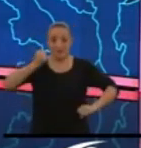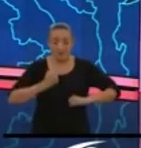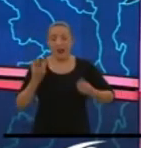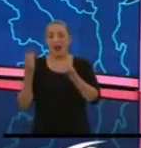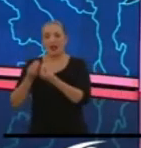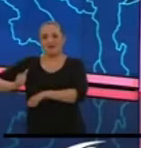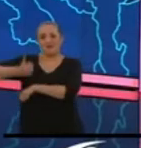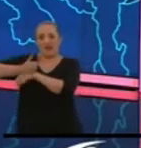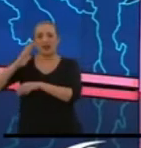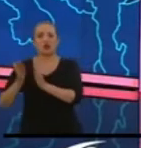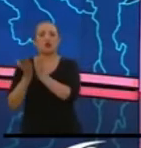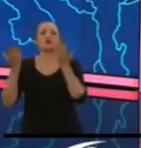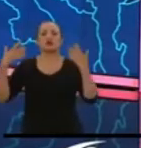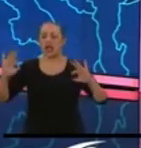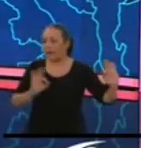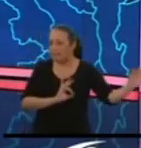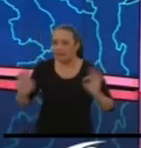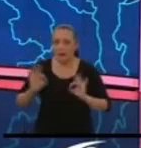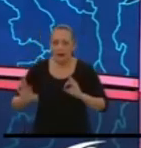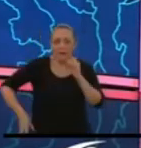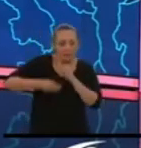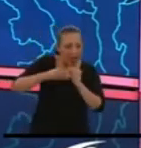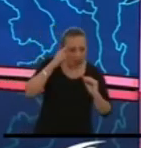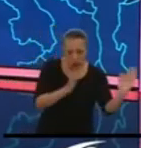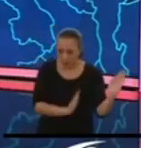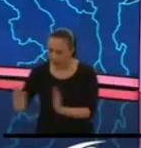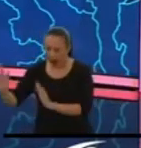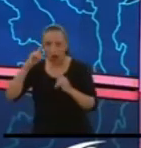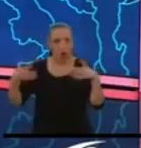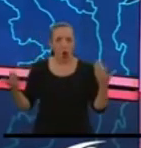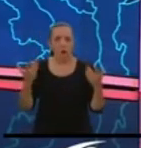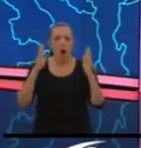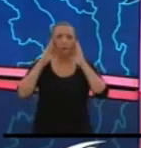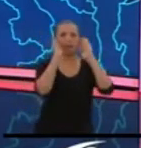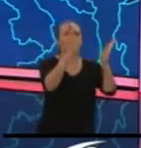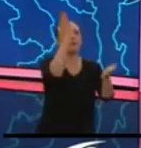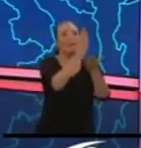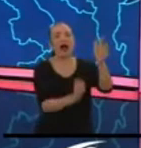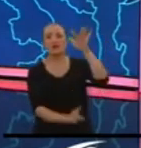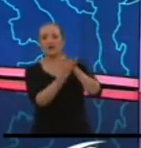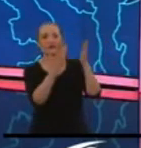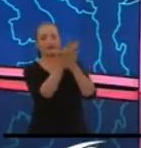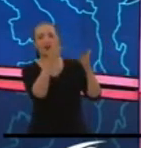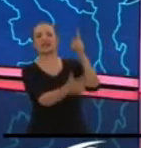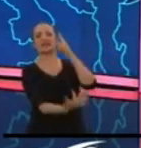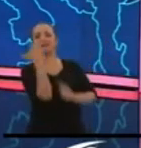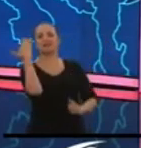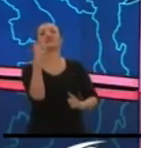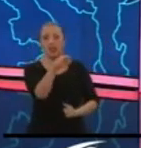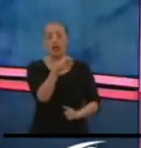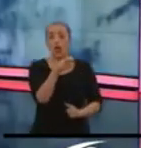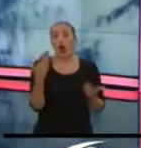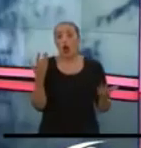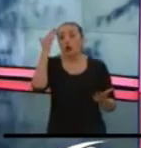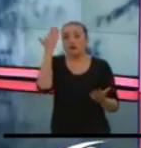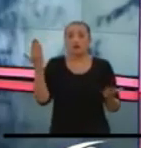General Marítima activaron ya planes adicionales de emergencia para enfrentar los efectos de este fenómeno natural teniendo